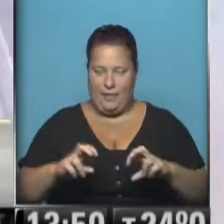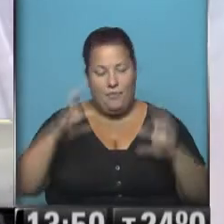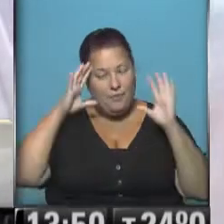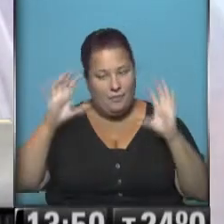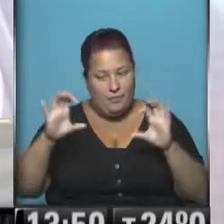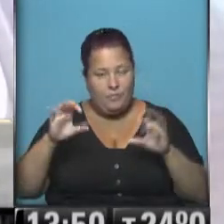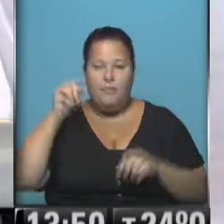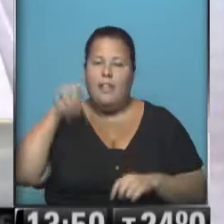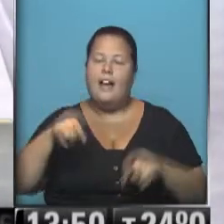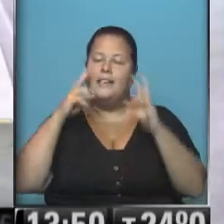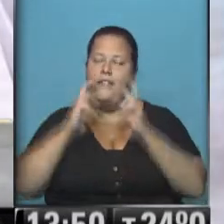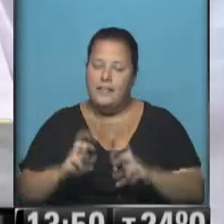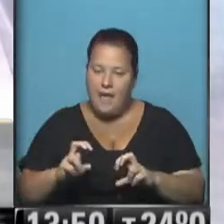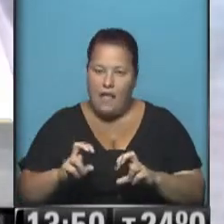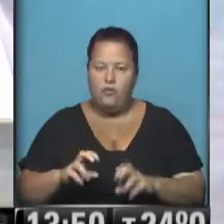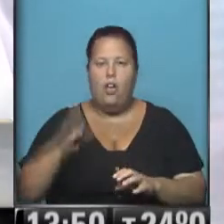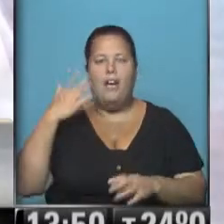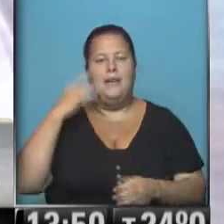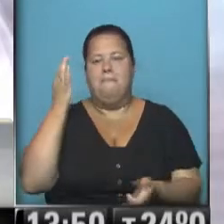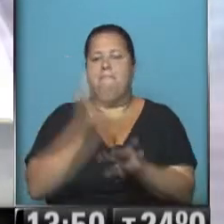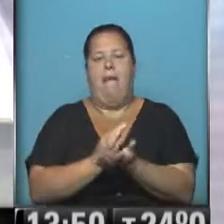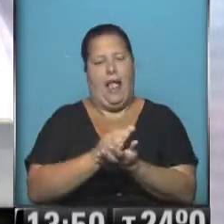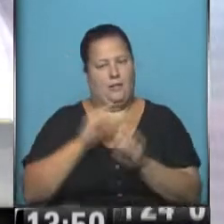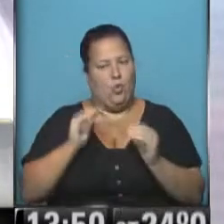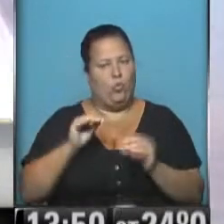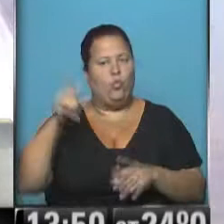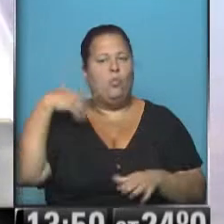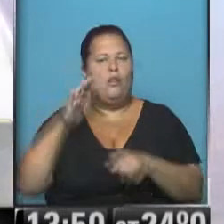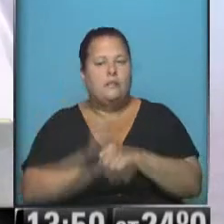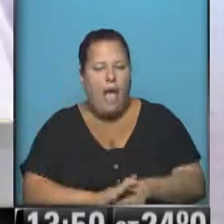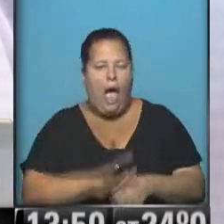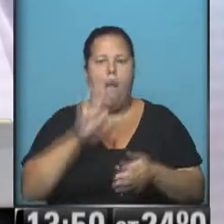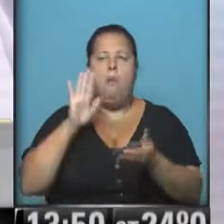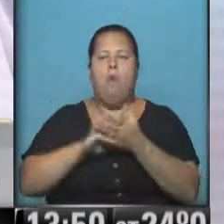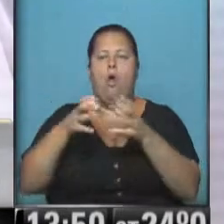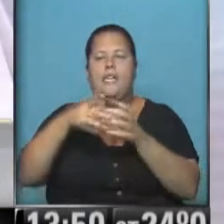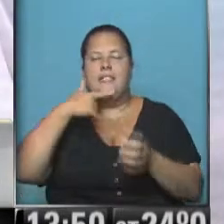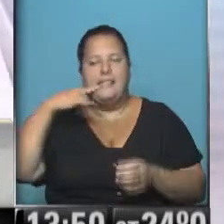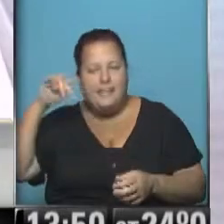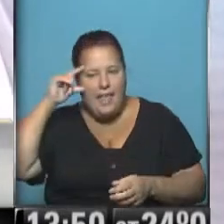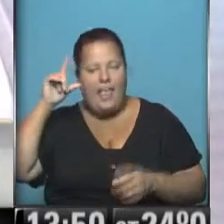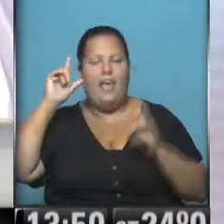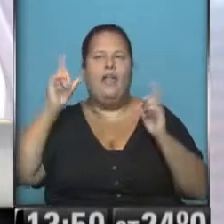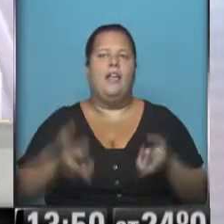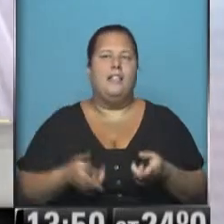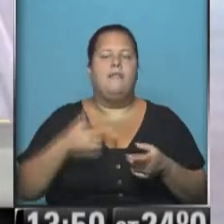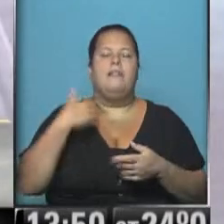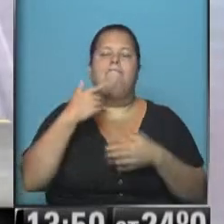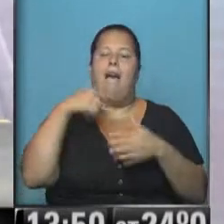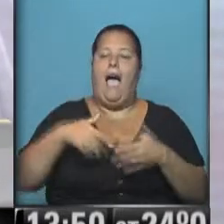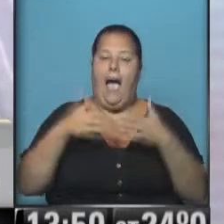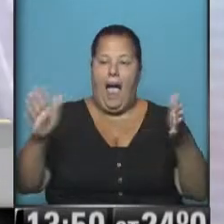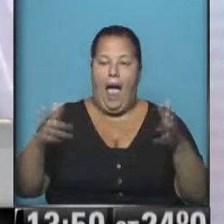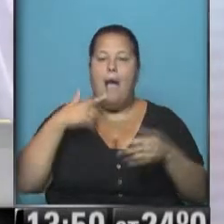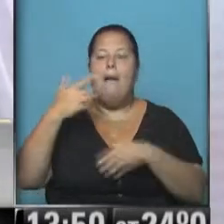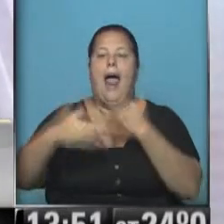Recordemos, esta es una investigación que ha estado tan manchada por los encubrimientos, por los servicios de inteligencia, que poder abrir un poco